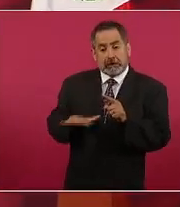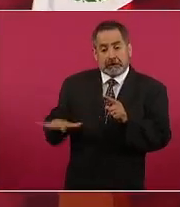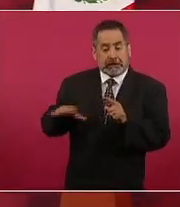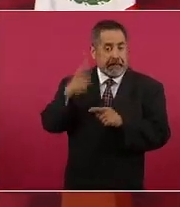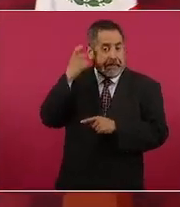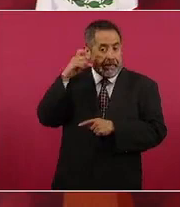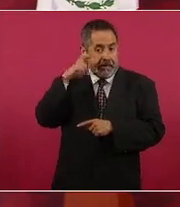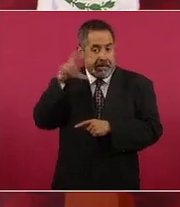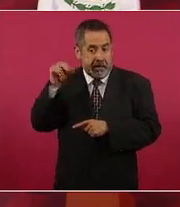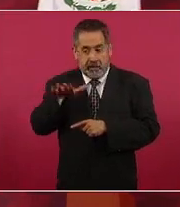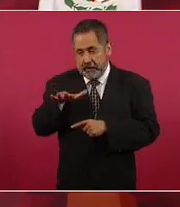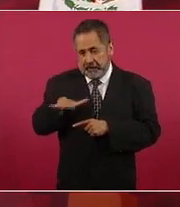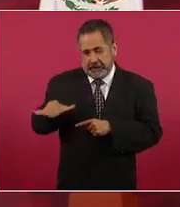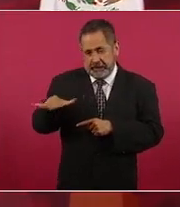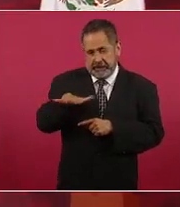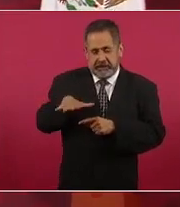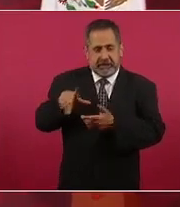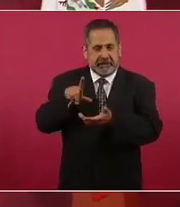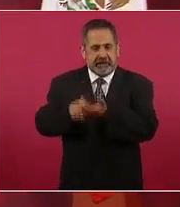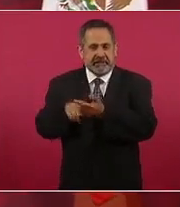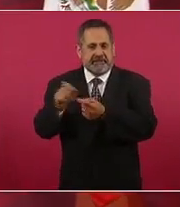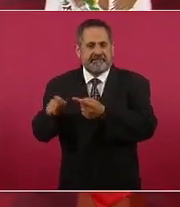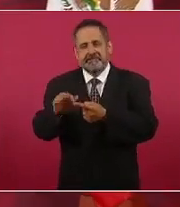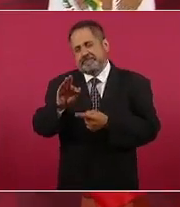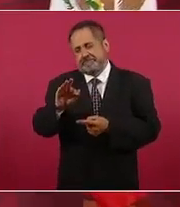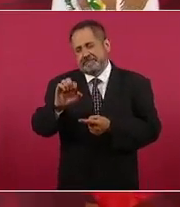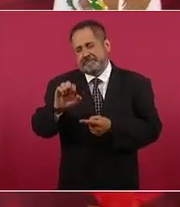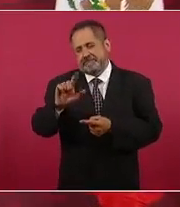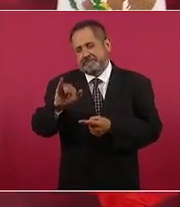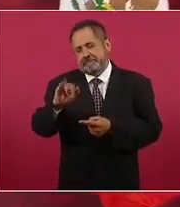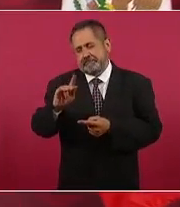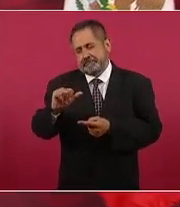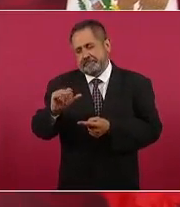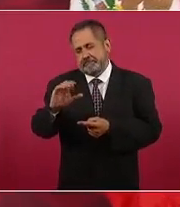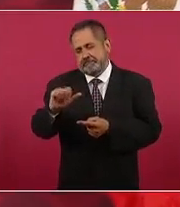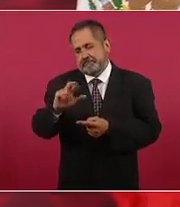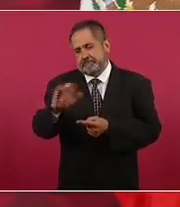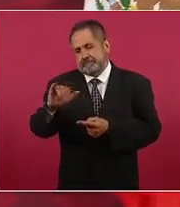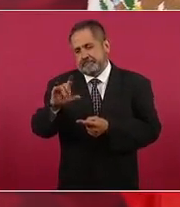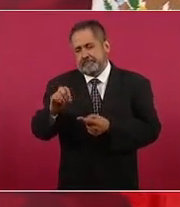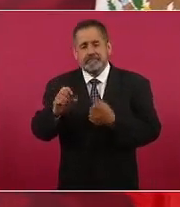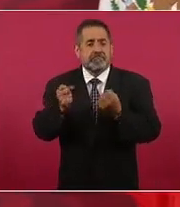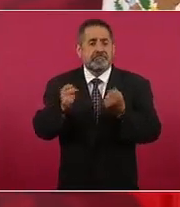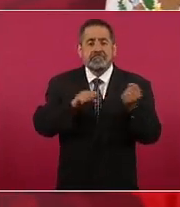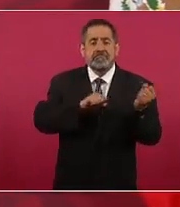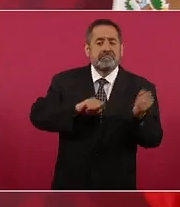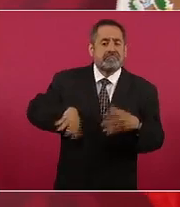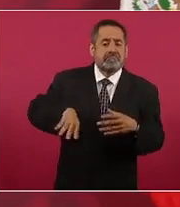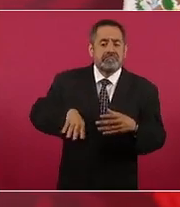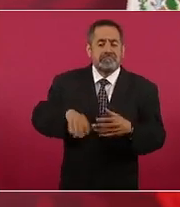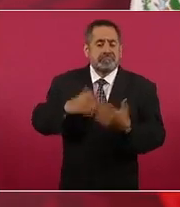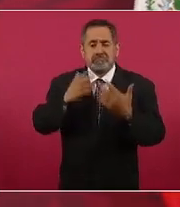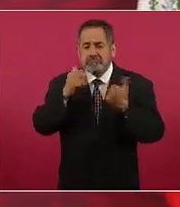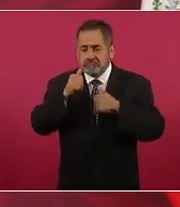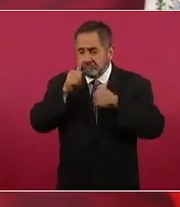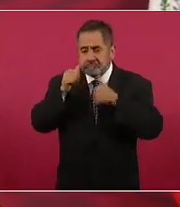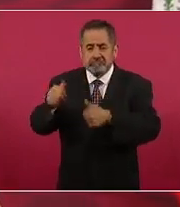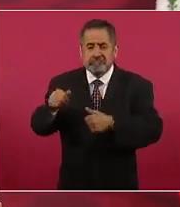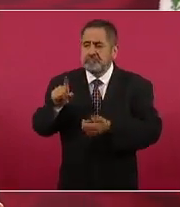Quintana Roo desde luego Felipe Carrillo puerto hay mucho abandono mucha pobreza